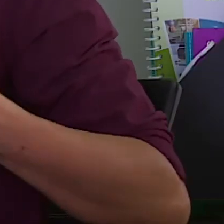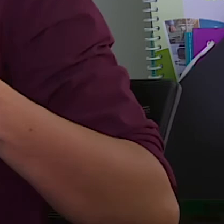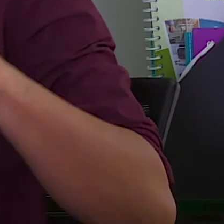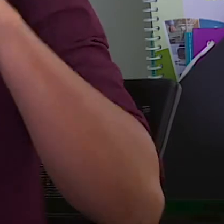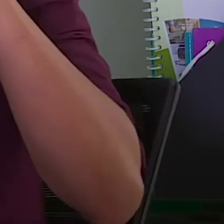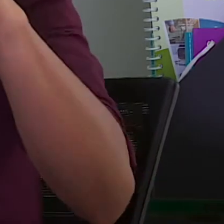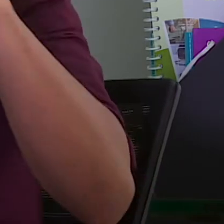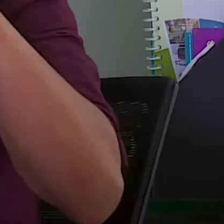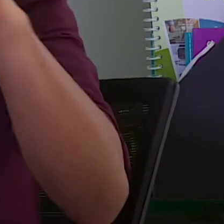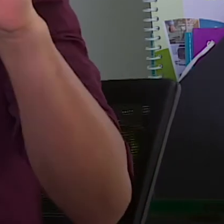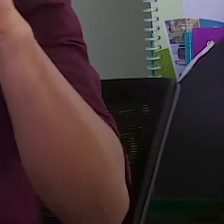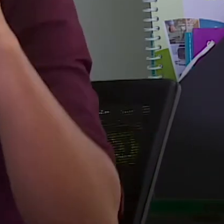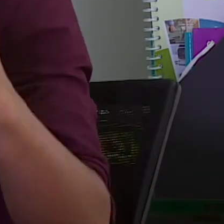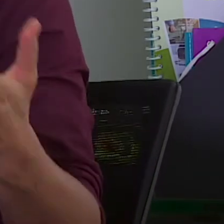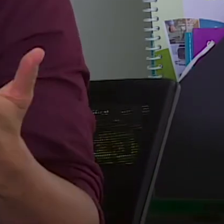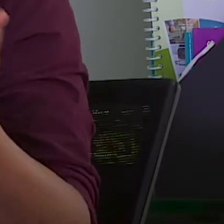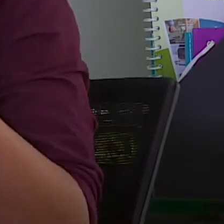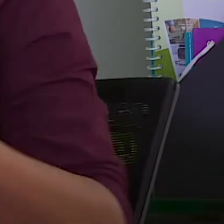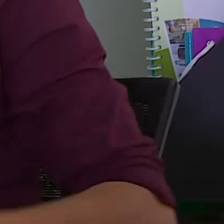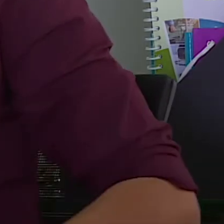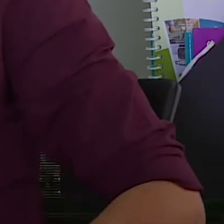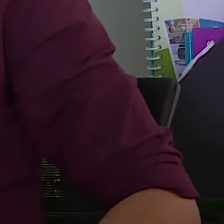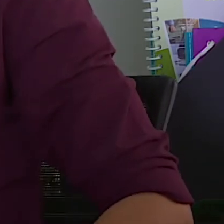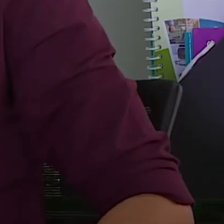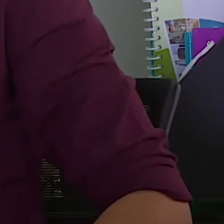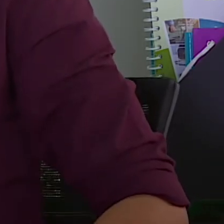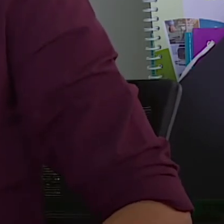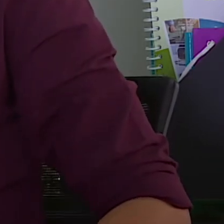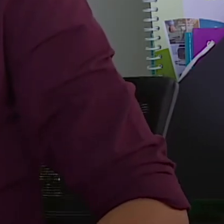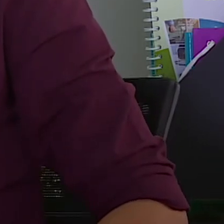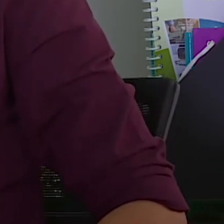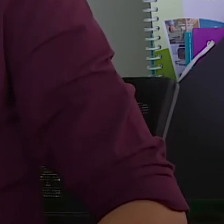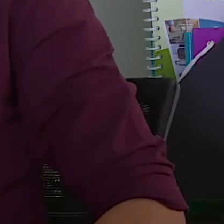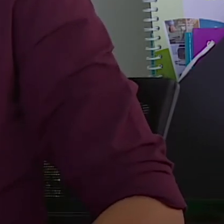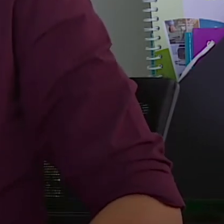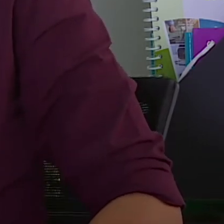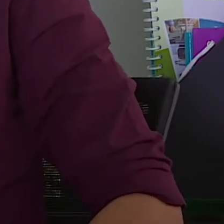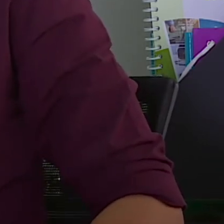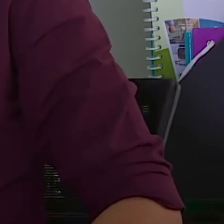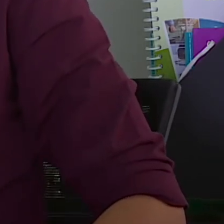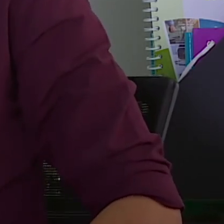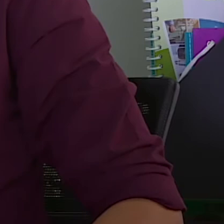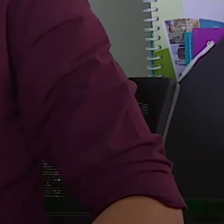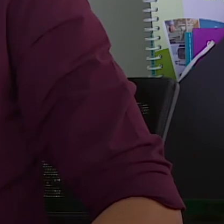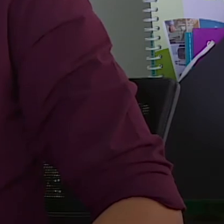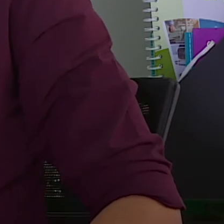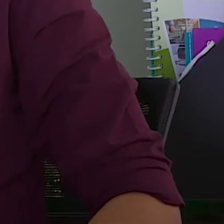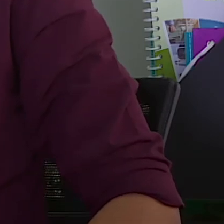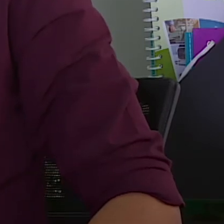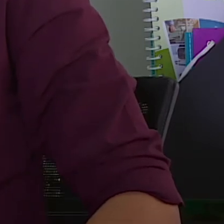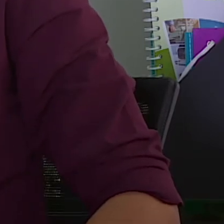demasiado recibir este tipo de mensajes y le agradecemos a arroba jessy-lond por escribirnos